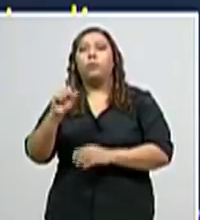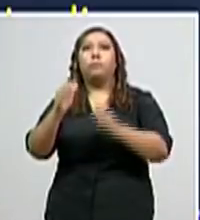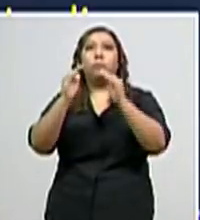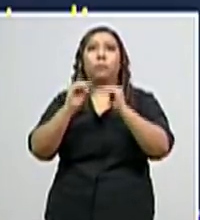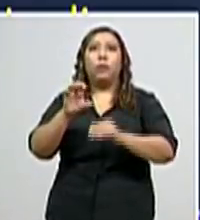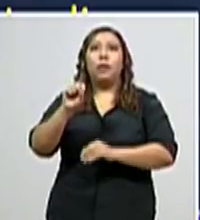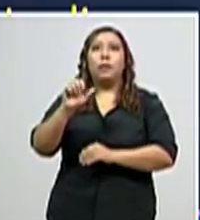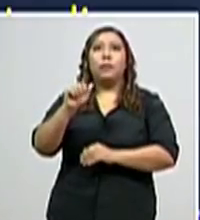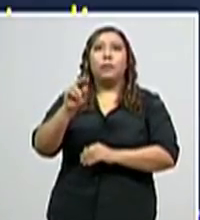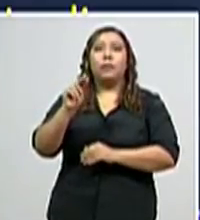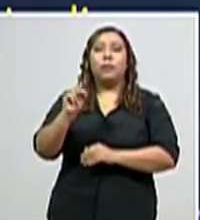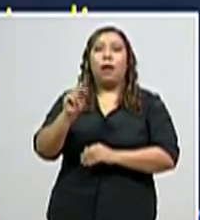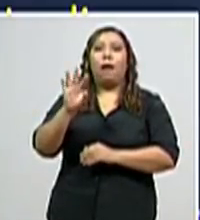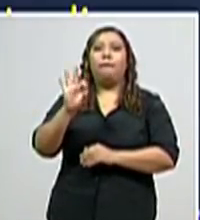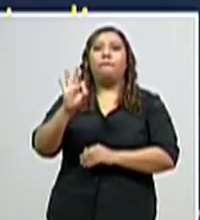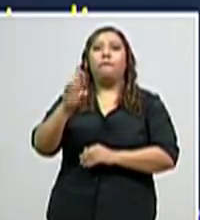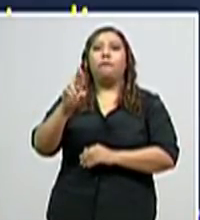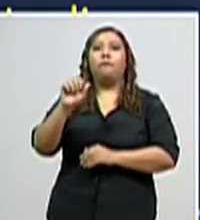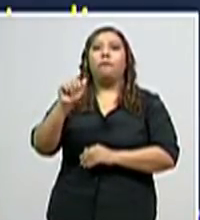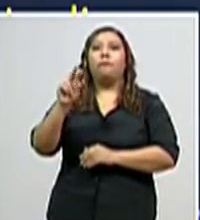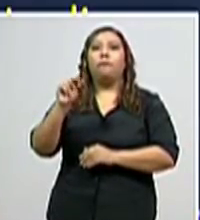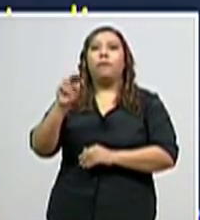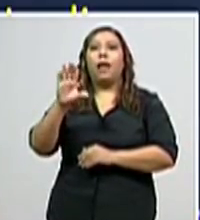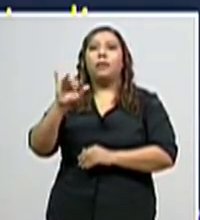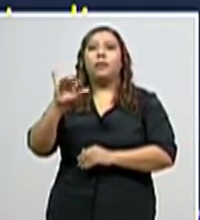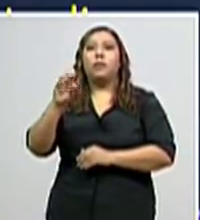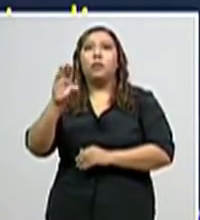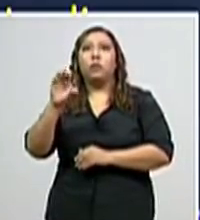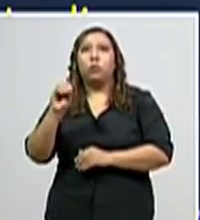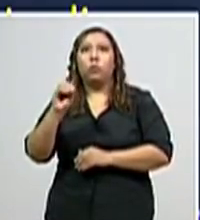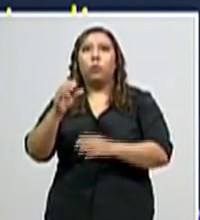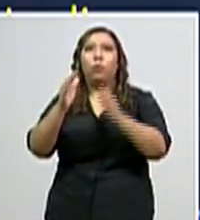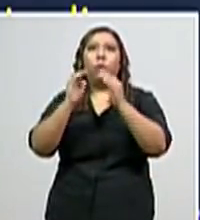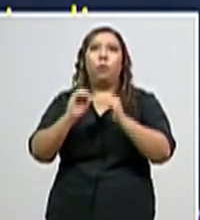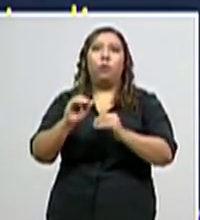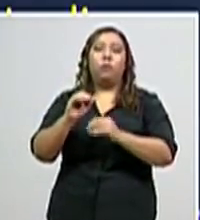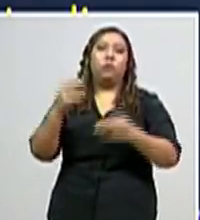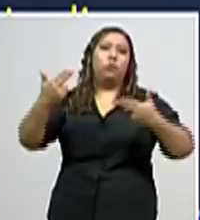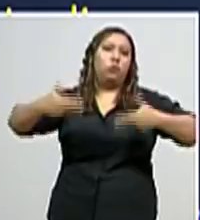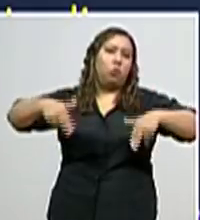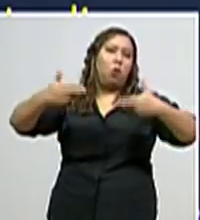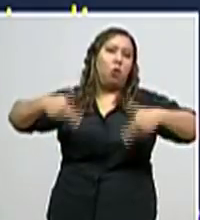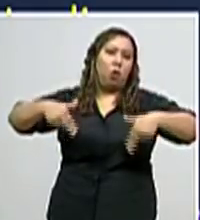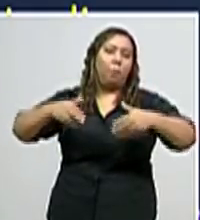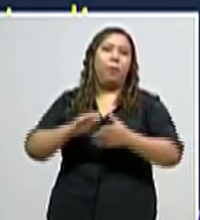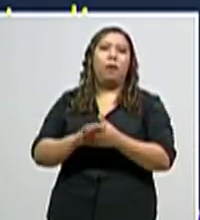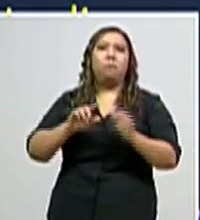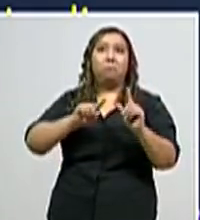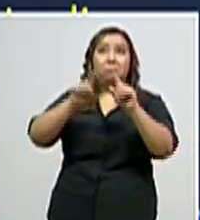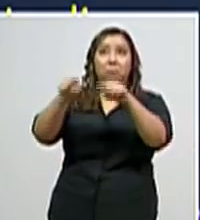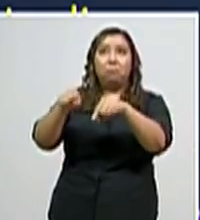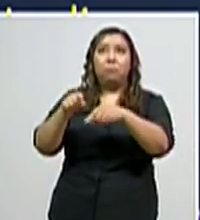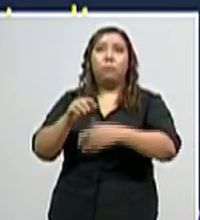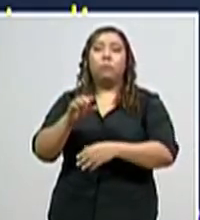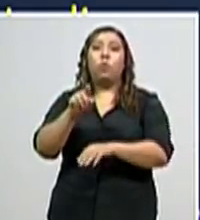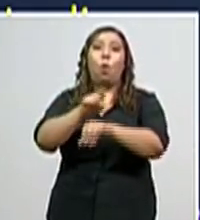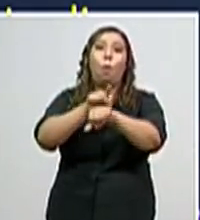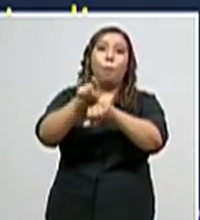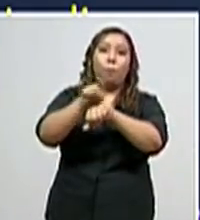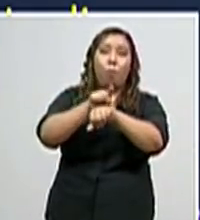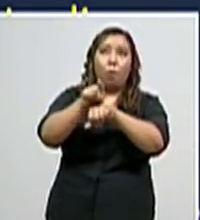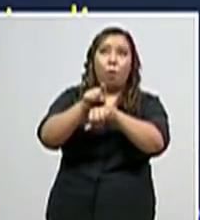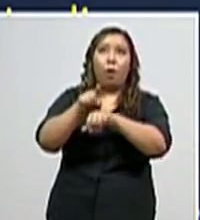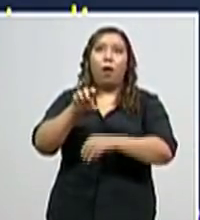y San Francisco. En Choloma, Los Castaños. En Omoa visitarán Barrio La Playa. En San Manuel